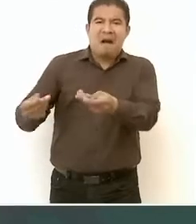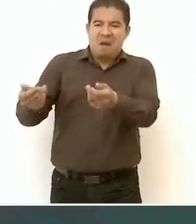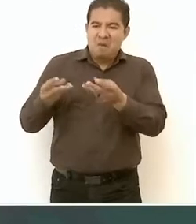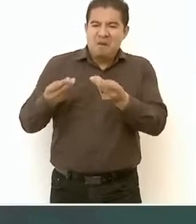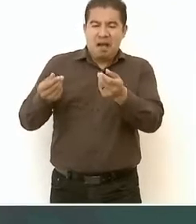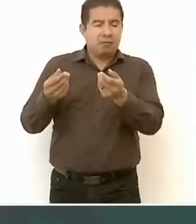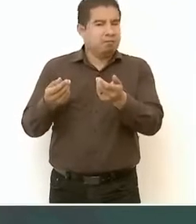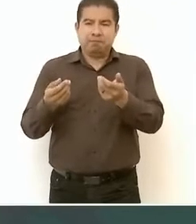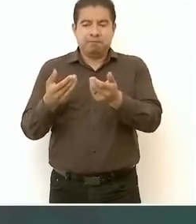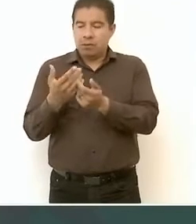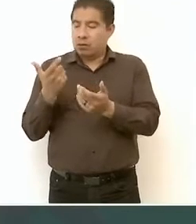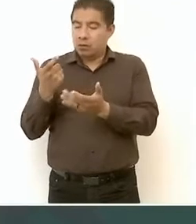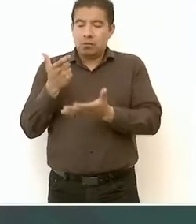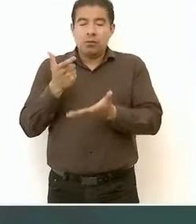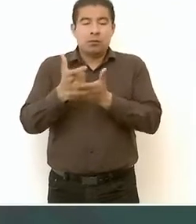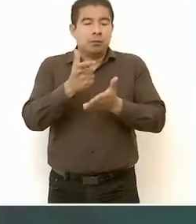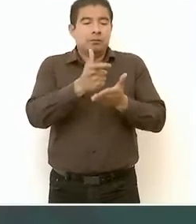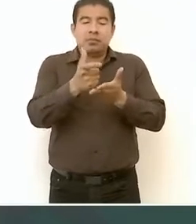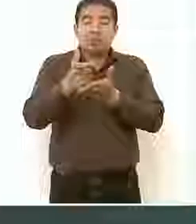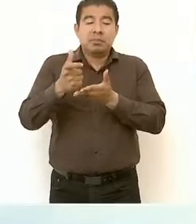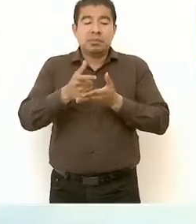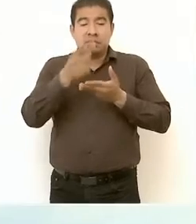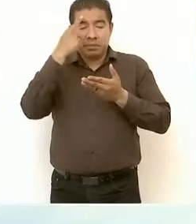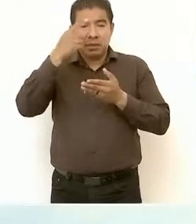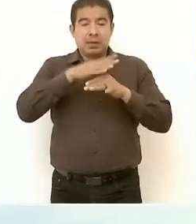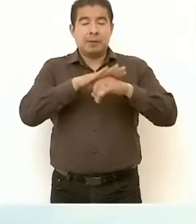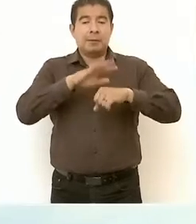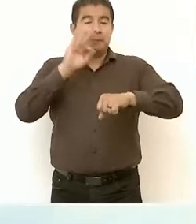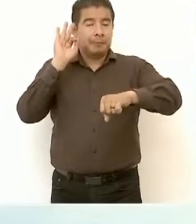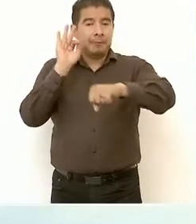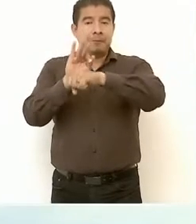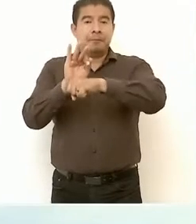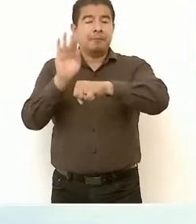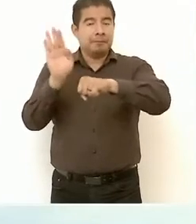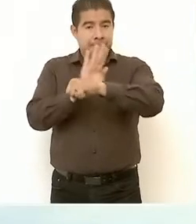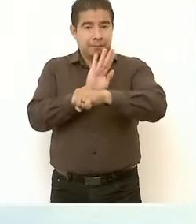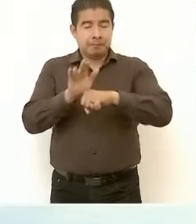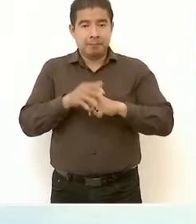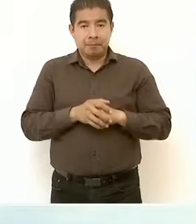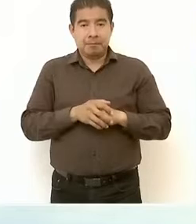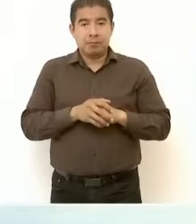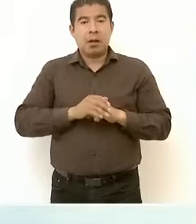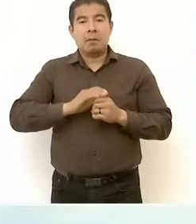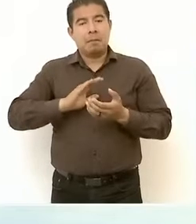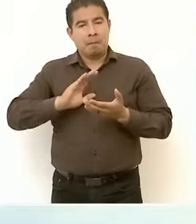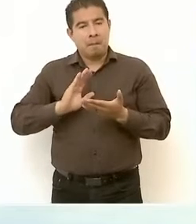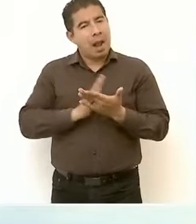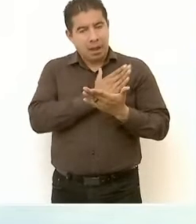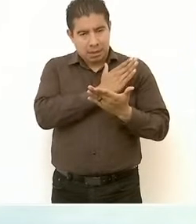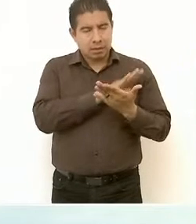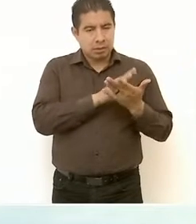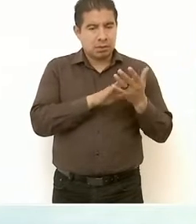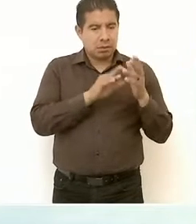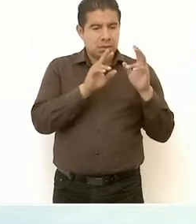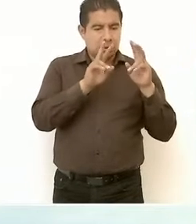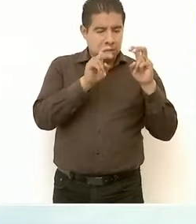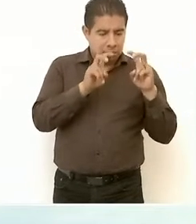invierte en el pueblo de México y de Chiapas. Pero aparte, aparte estos tres